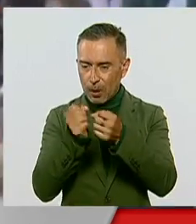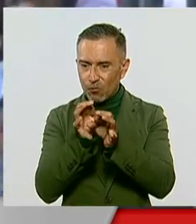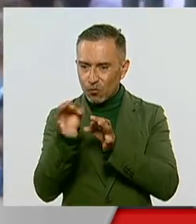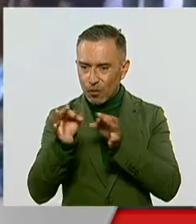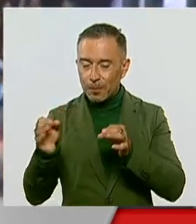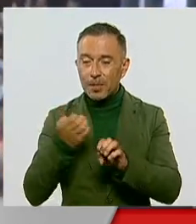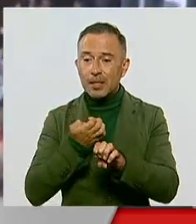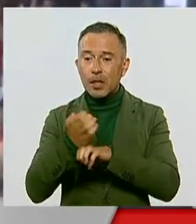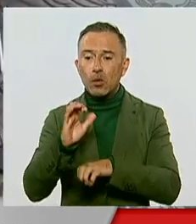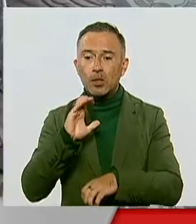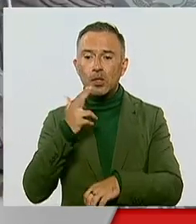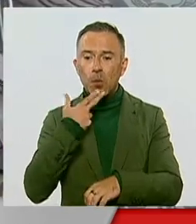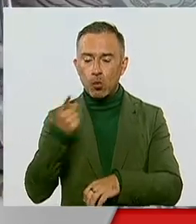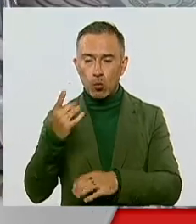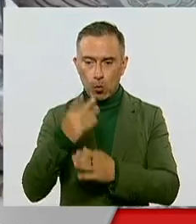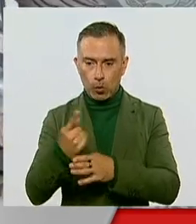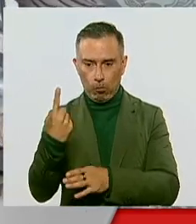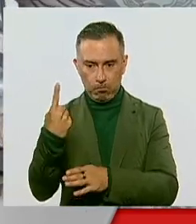de Chihuahua.